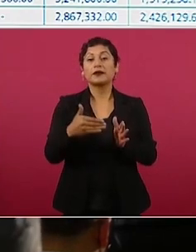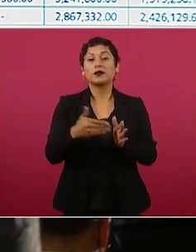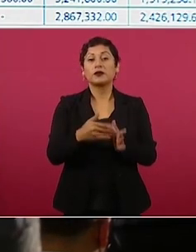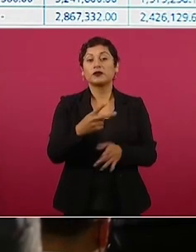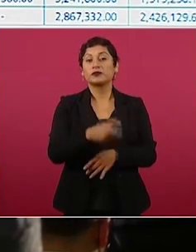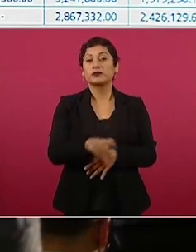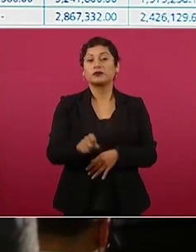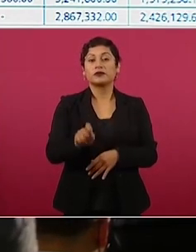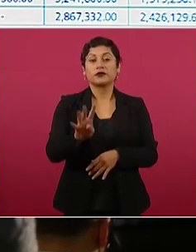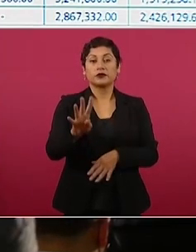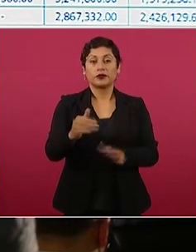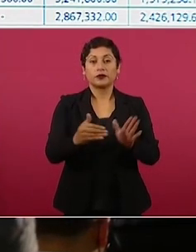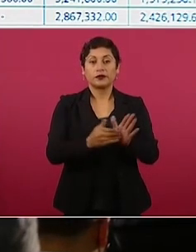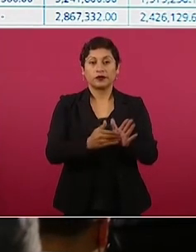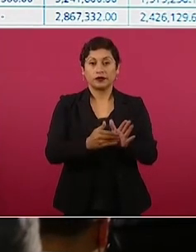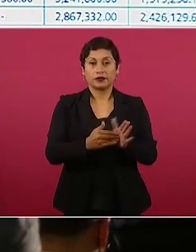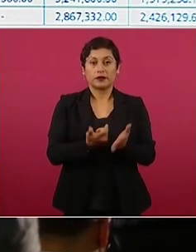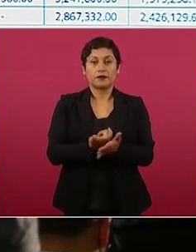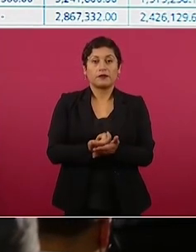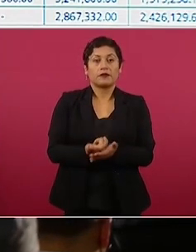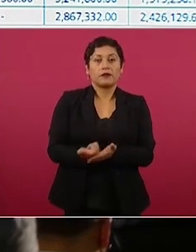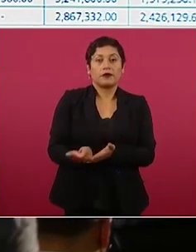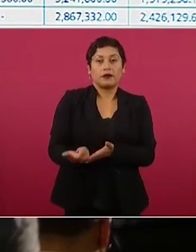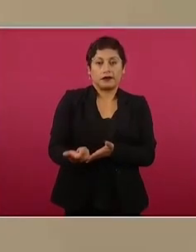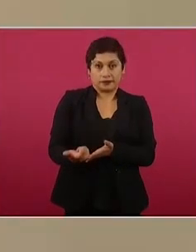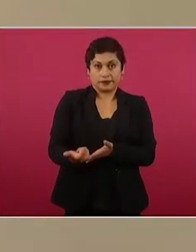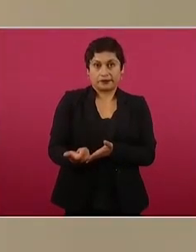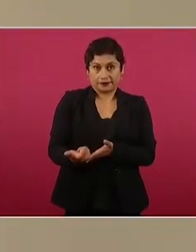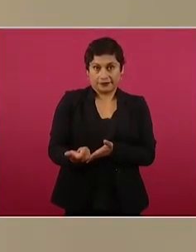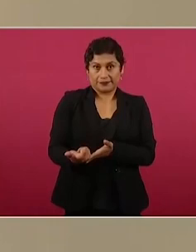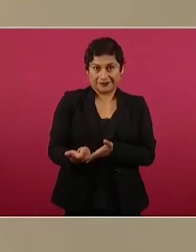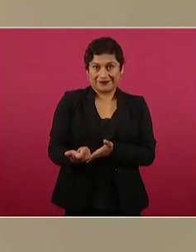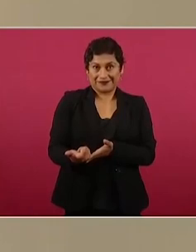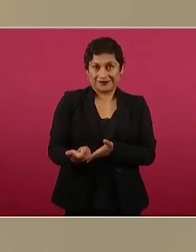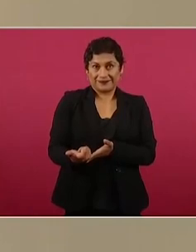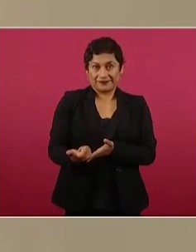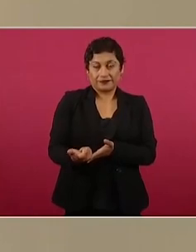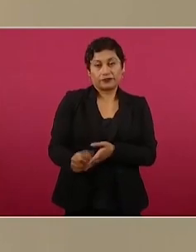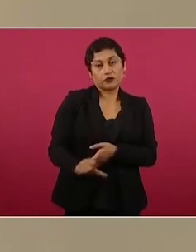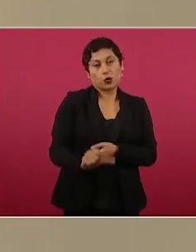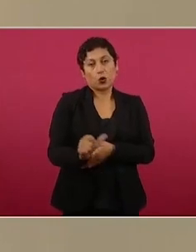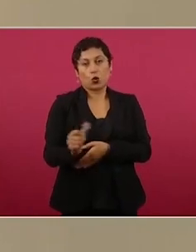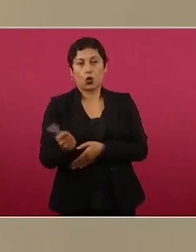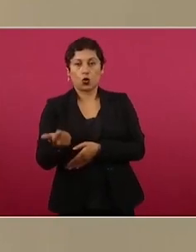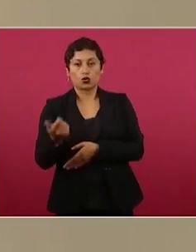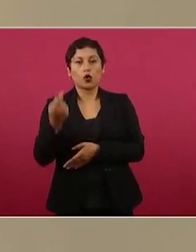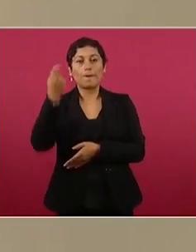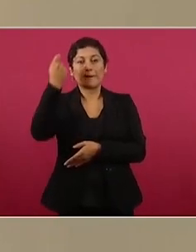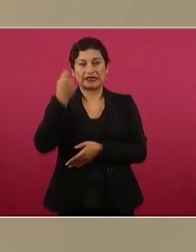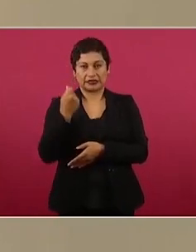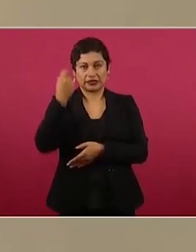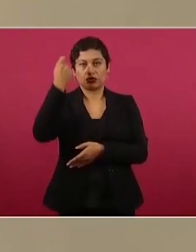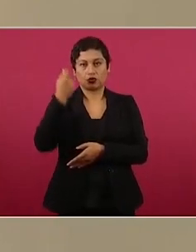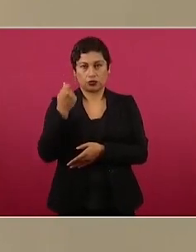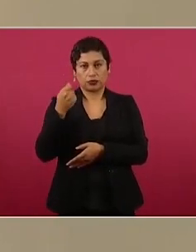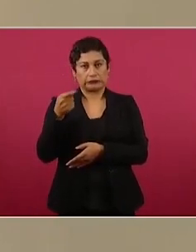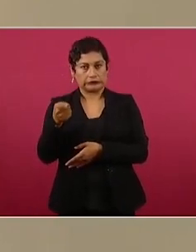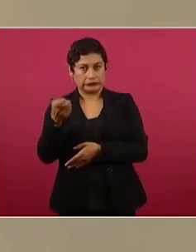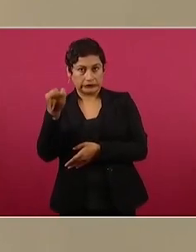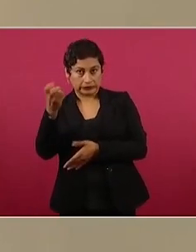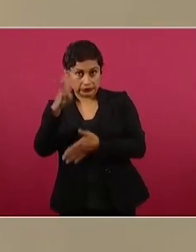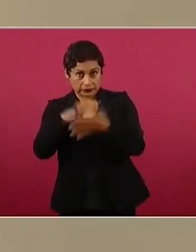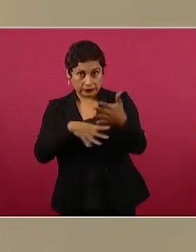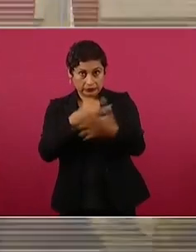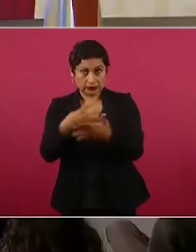sueldos porque hay otro que es pensiones que también lo vayan buscando pero este también es interesante